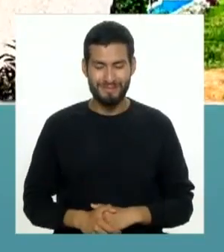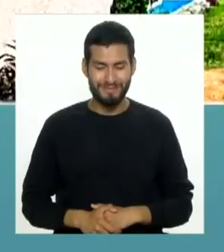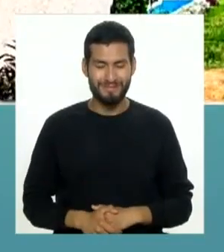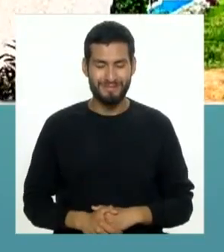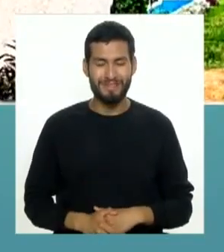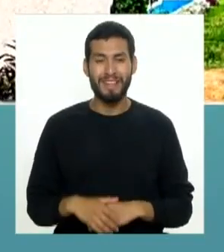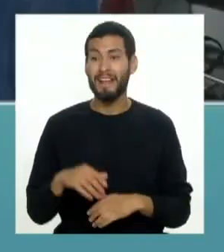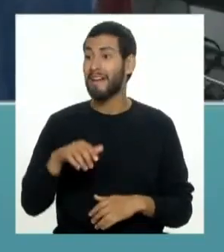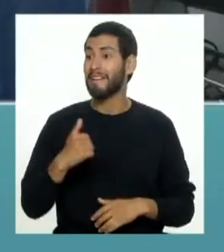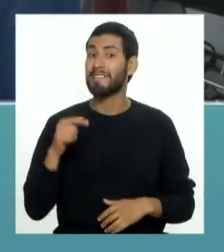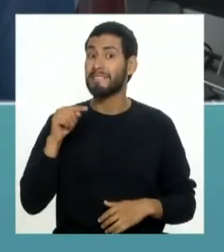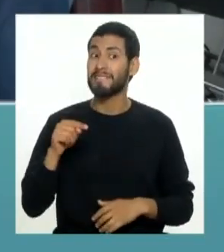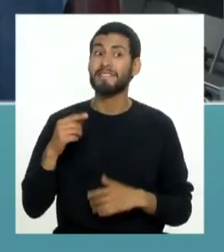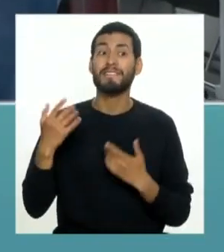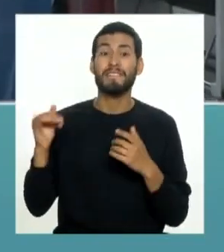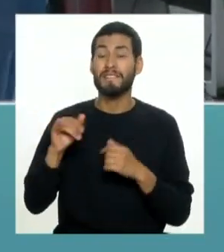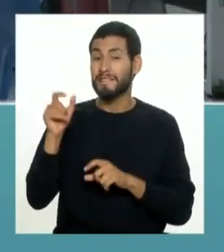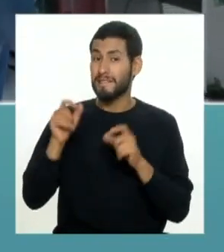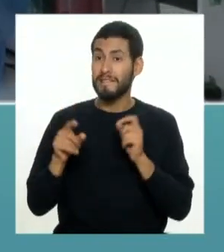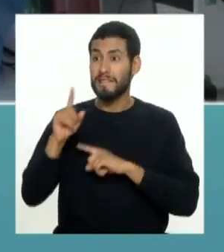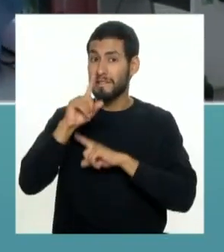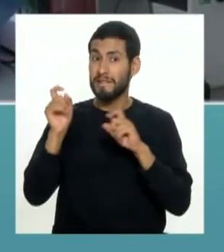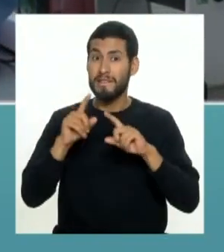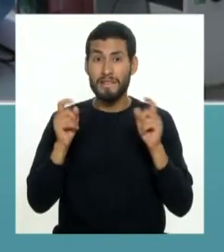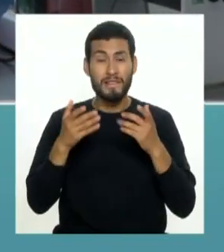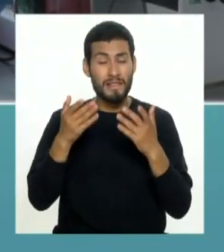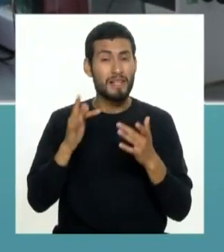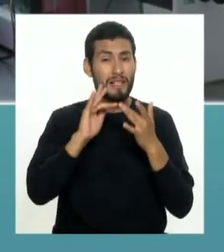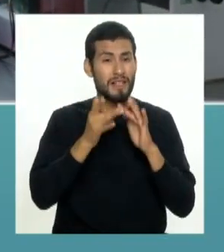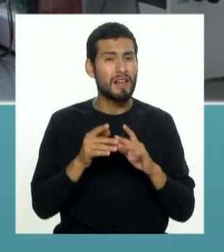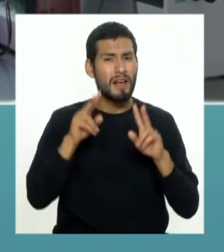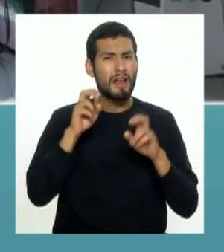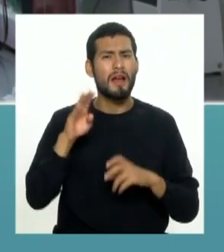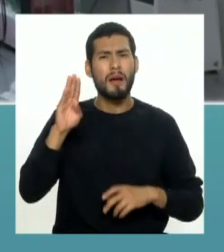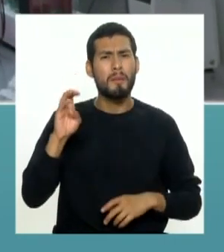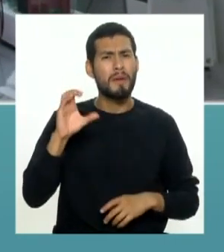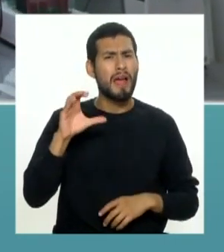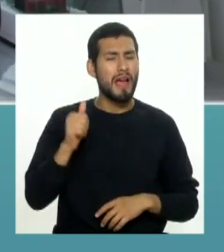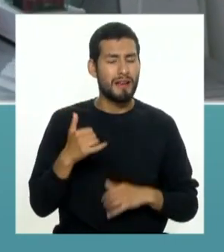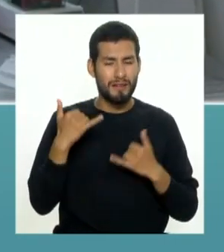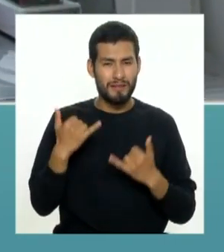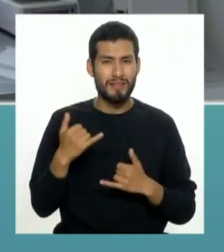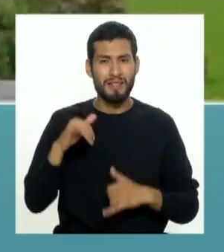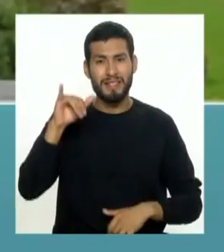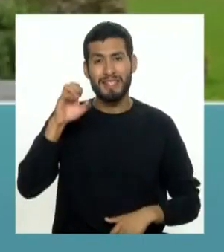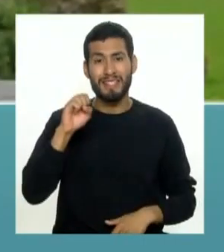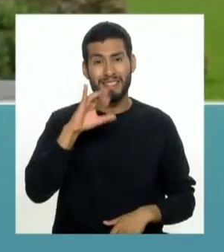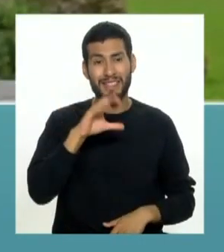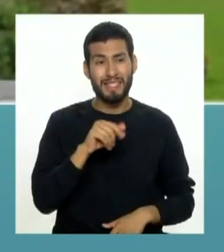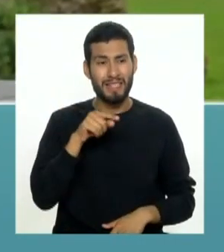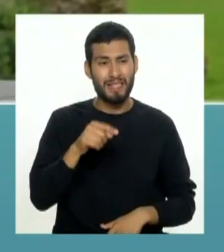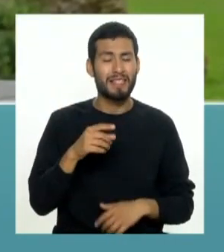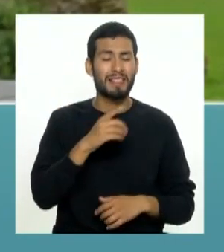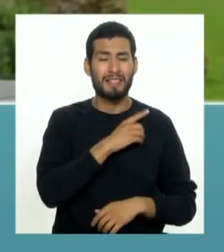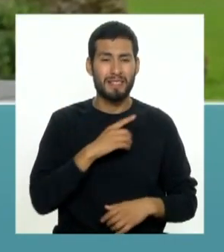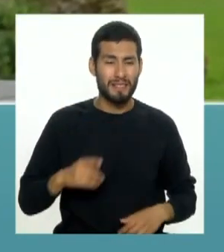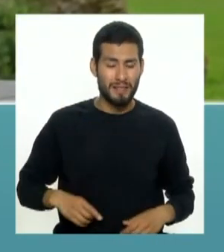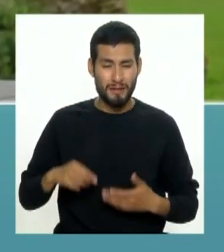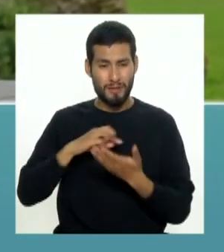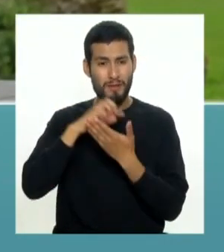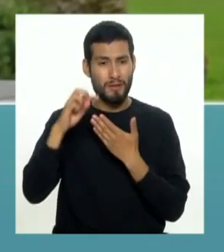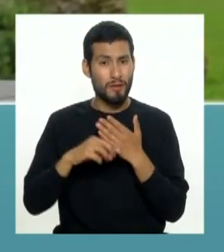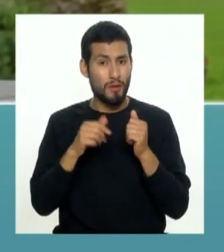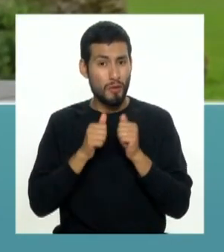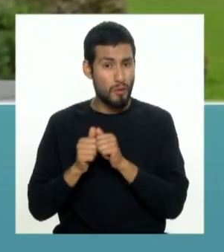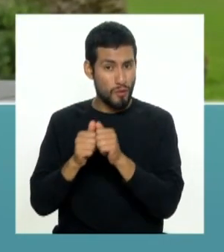para todos aquellos que nos preguntan en redes sociales por becas. Hoy Jessica Niño de Guzmán, directora ejecutiva del programa